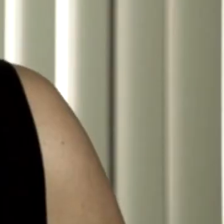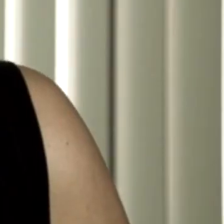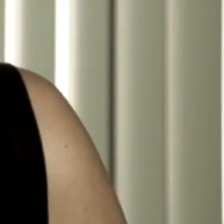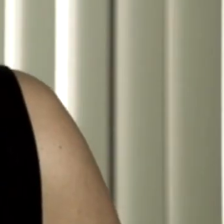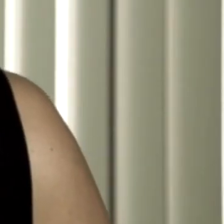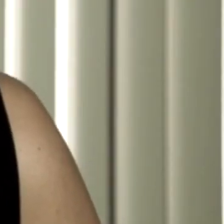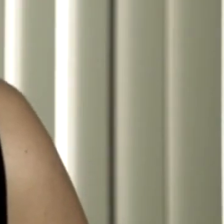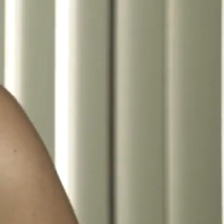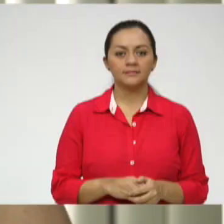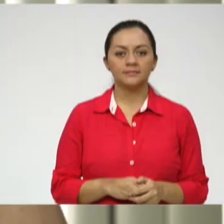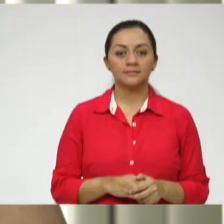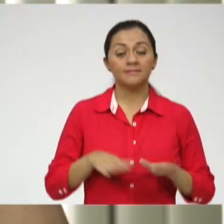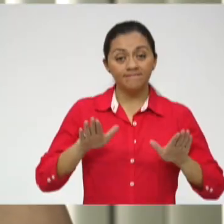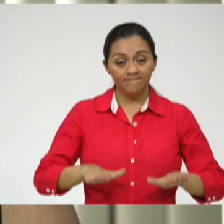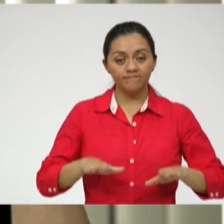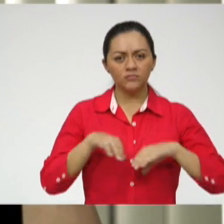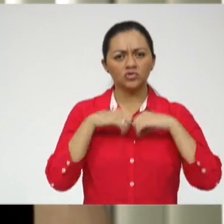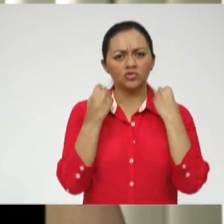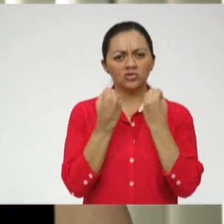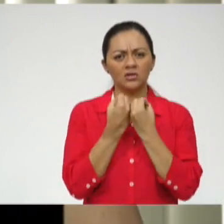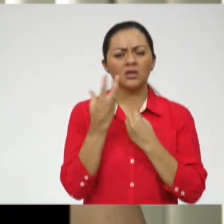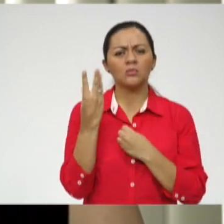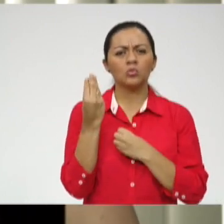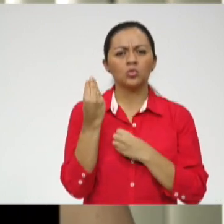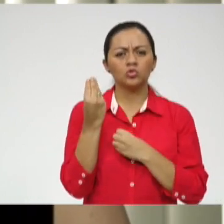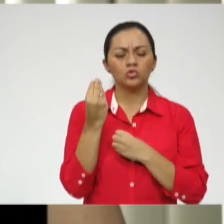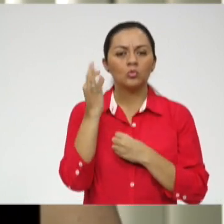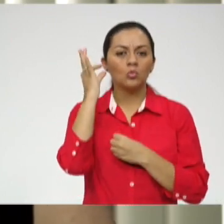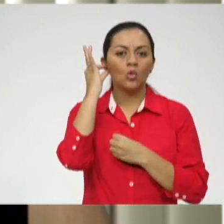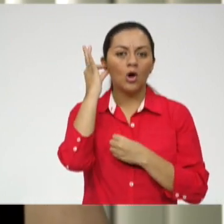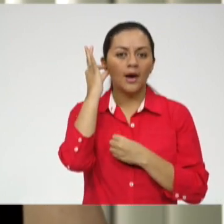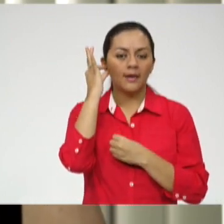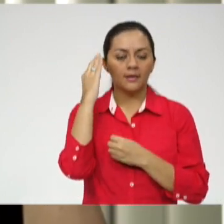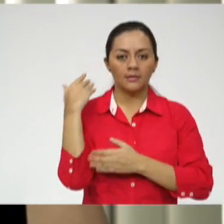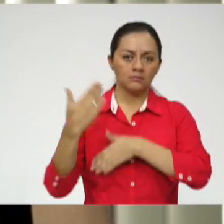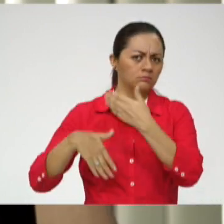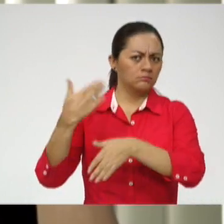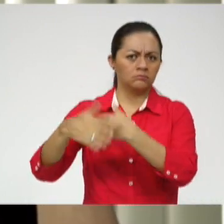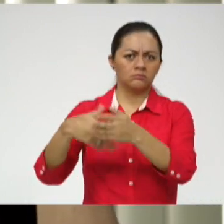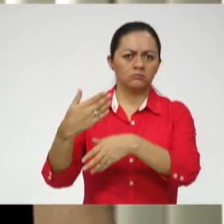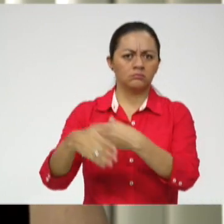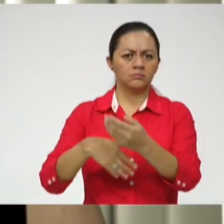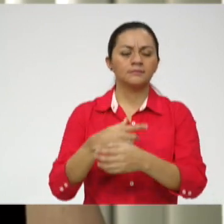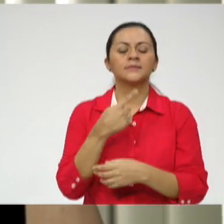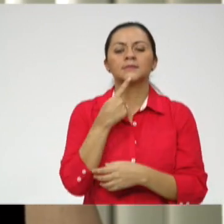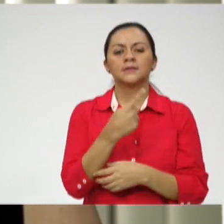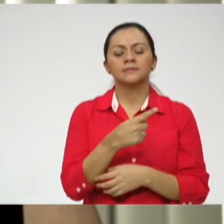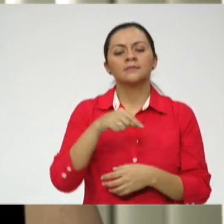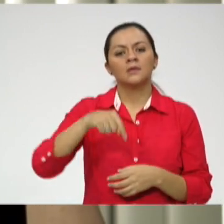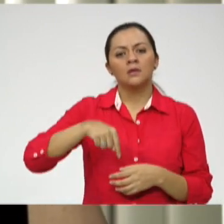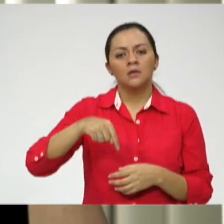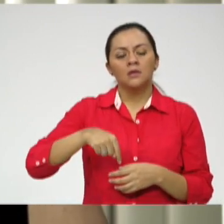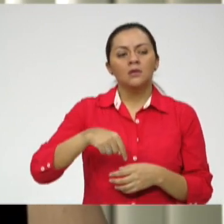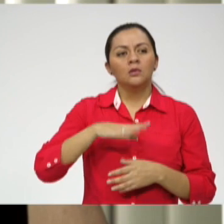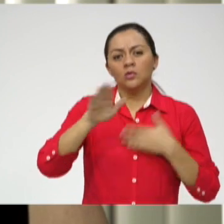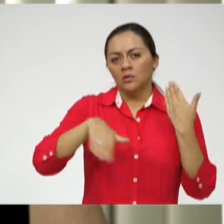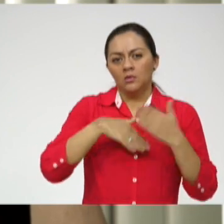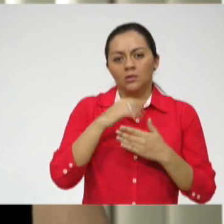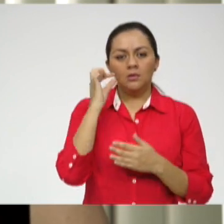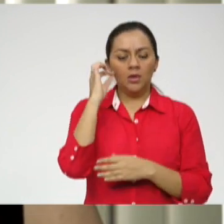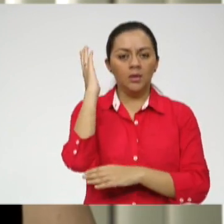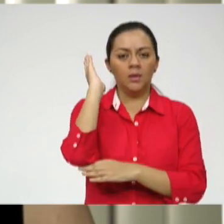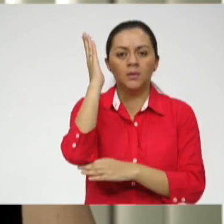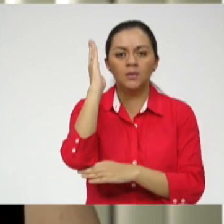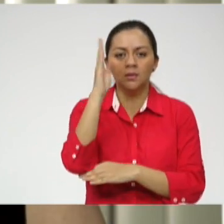Nuestra sociedad se ha maternalizado mucho el rol de las mujeres. Se ha dicho, se hace creer desde todos los discursos que las